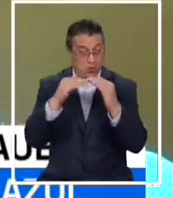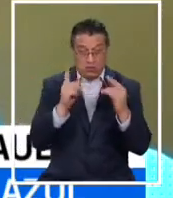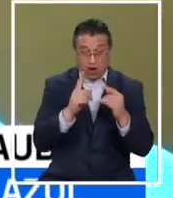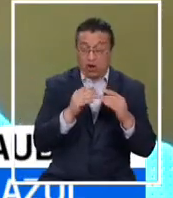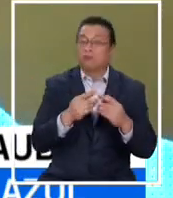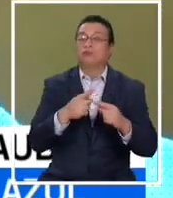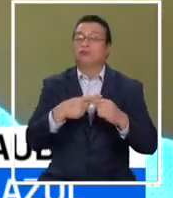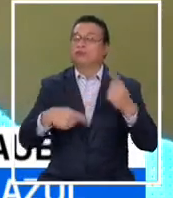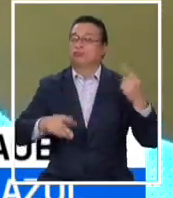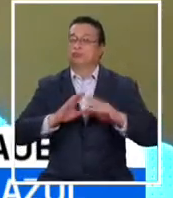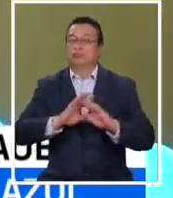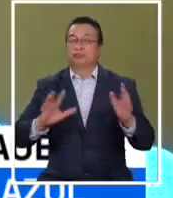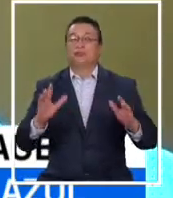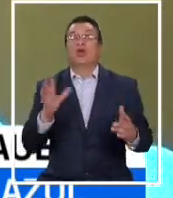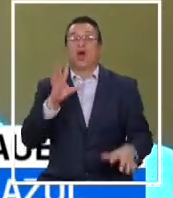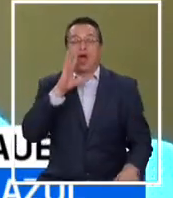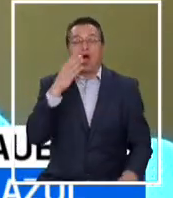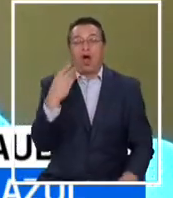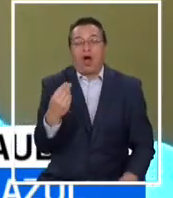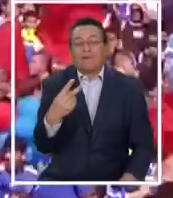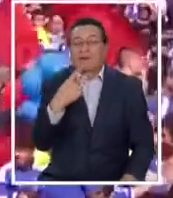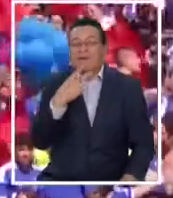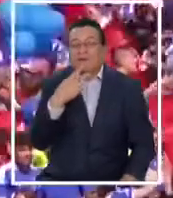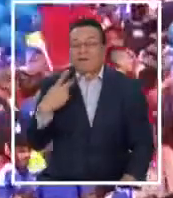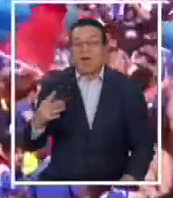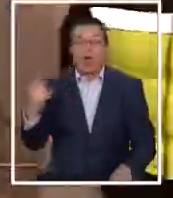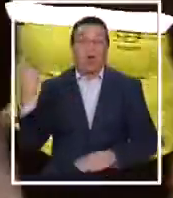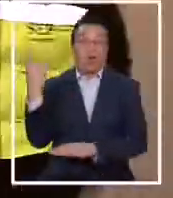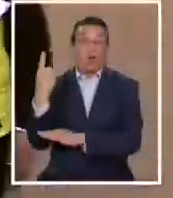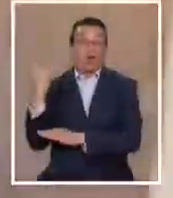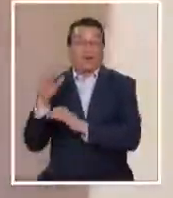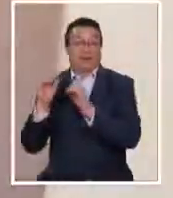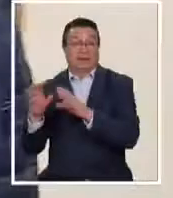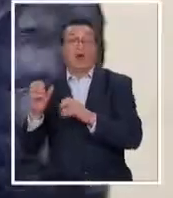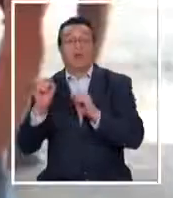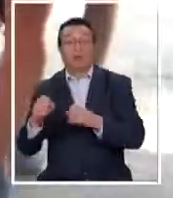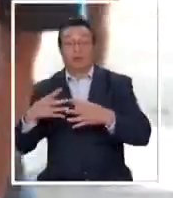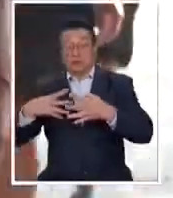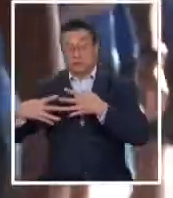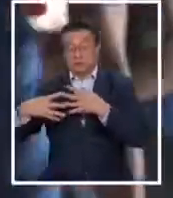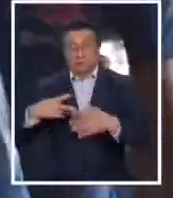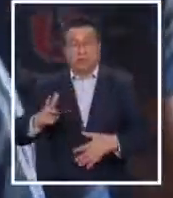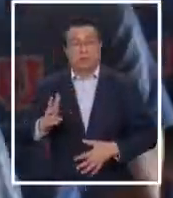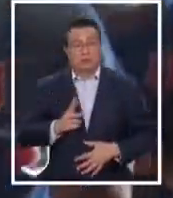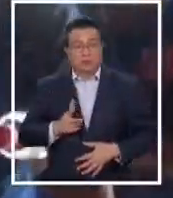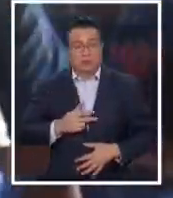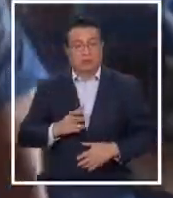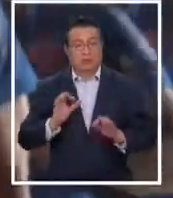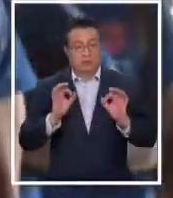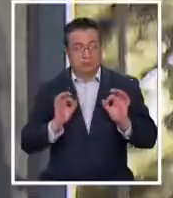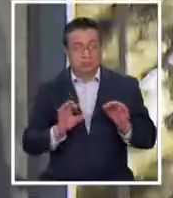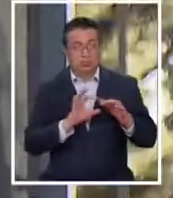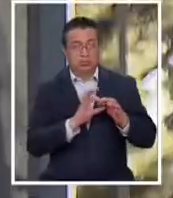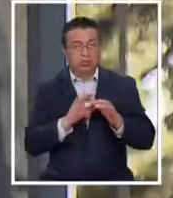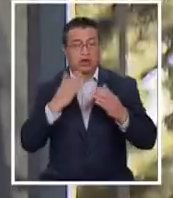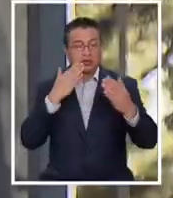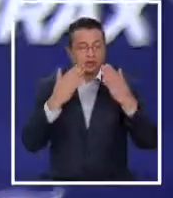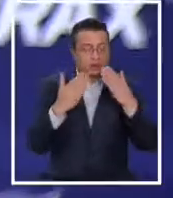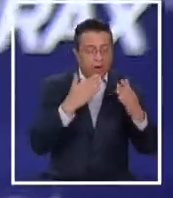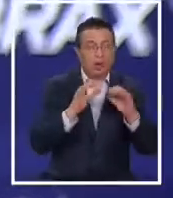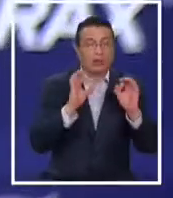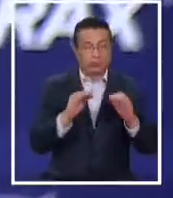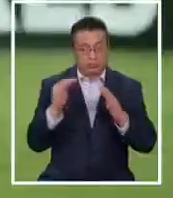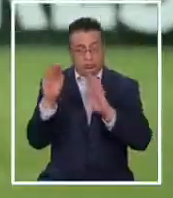o obvios, digamos, de la vía académica. Aquí uno nos puede hacer transparencia, honestidad, conexión, solidaridad.